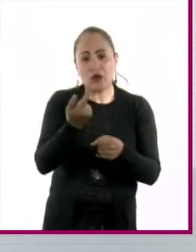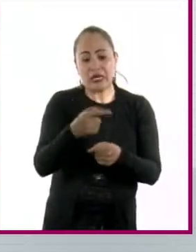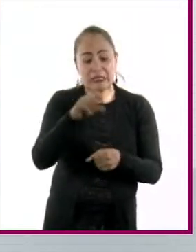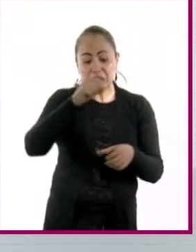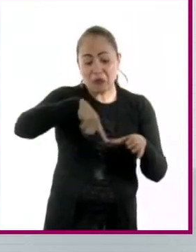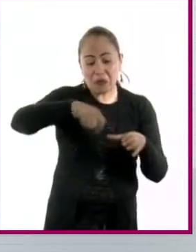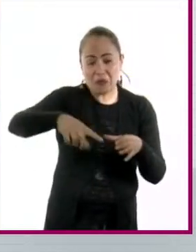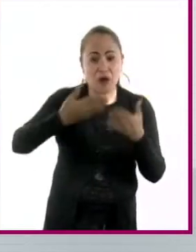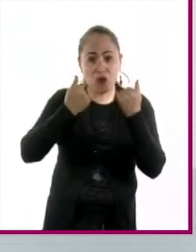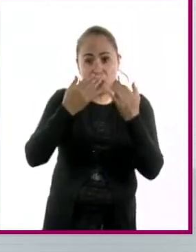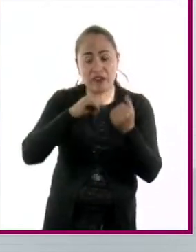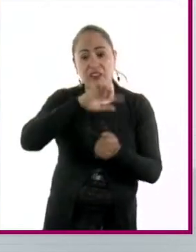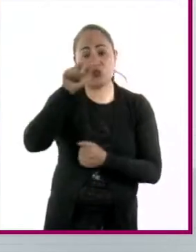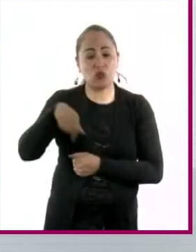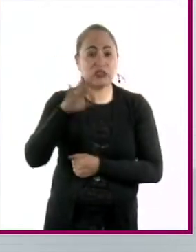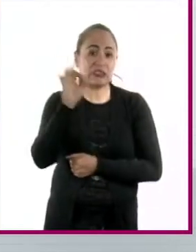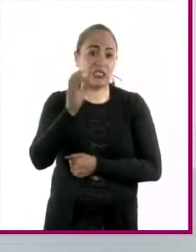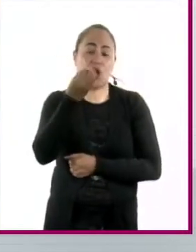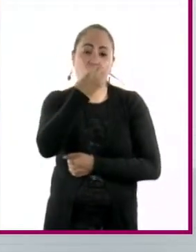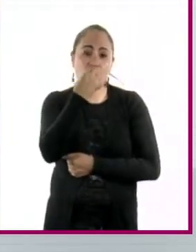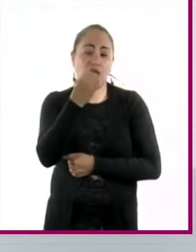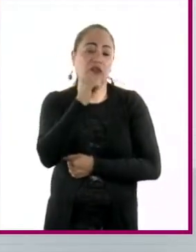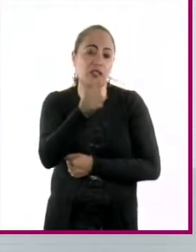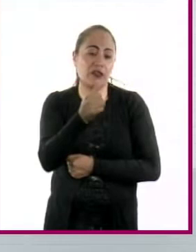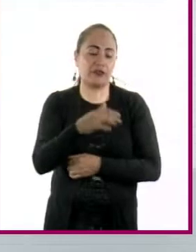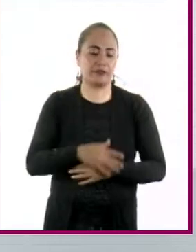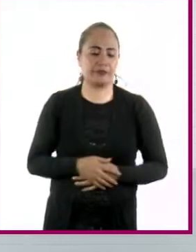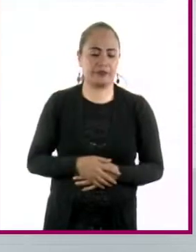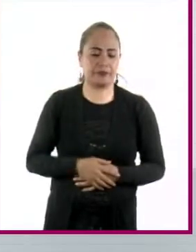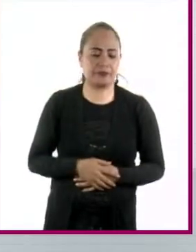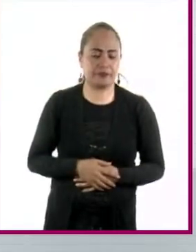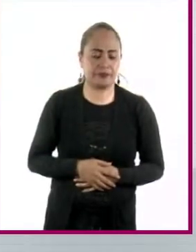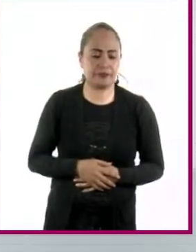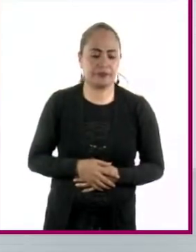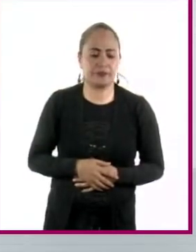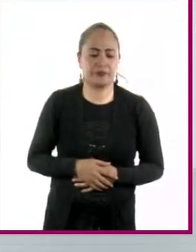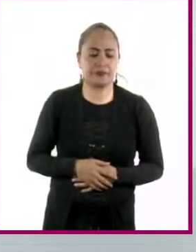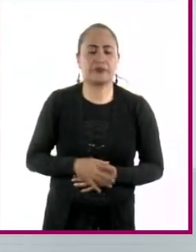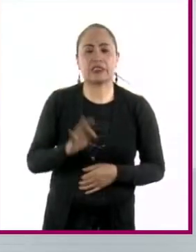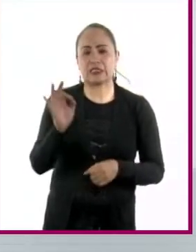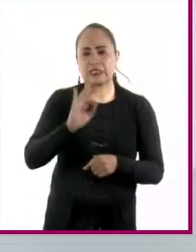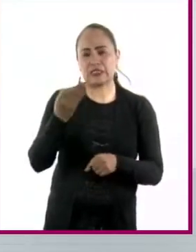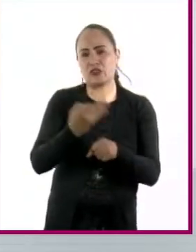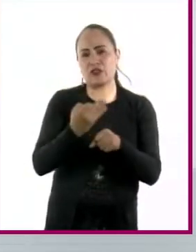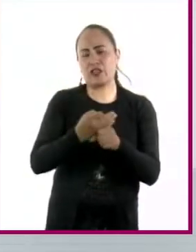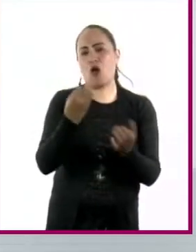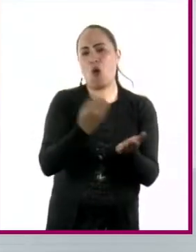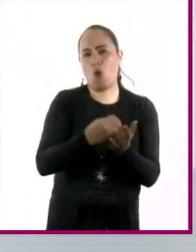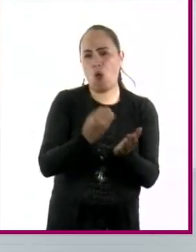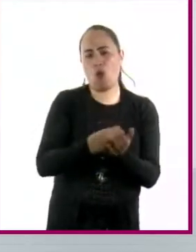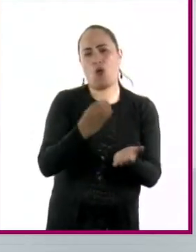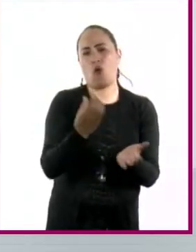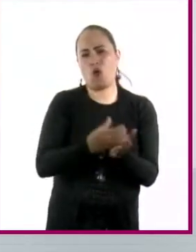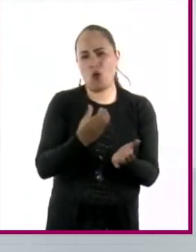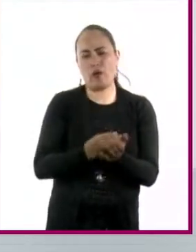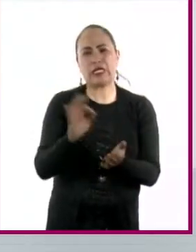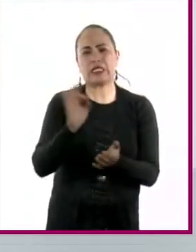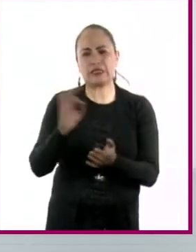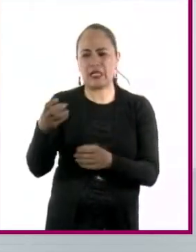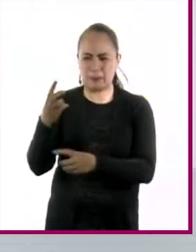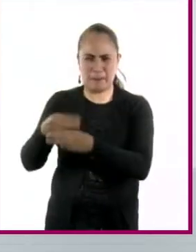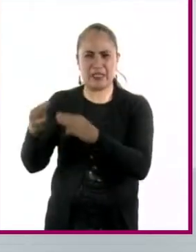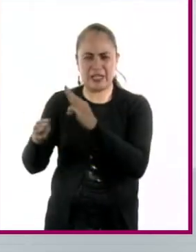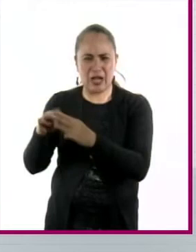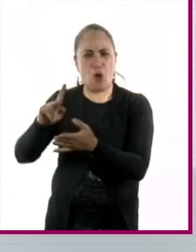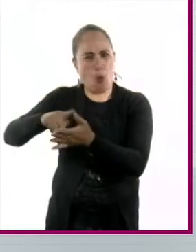minería. Nadie necesita mucho más oro, cobre. O sea, se pueden reciclar muchos de estos